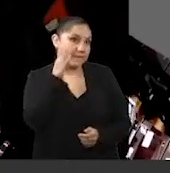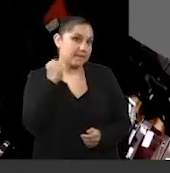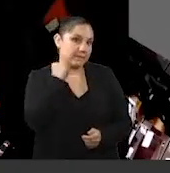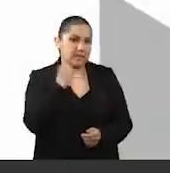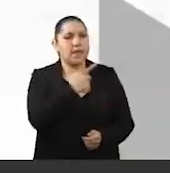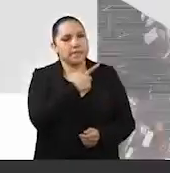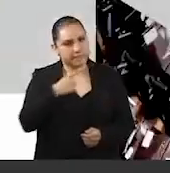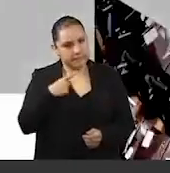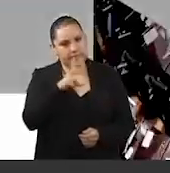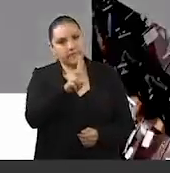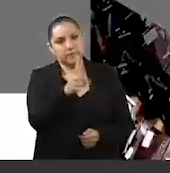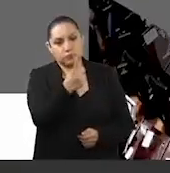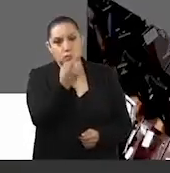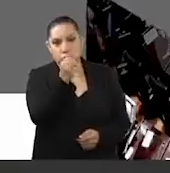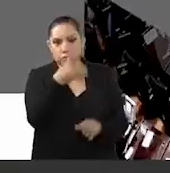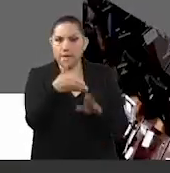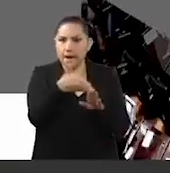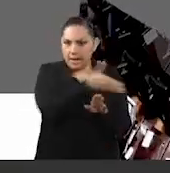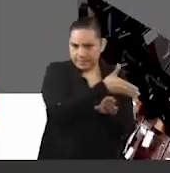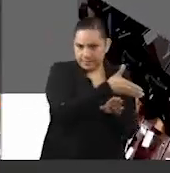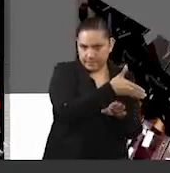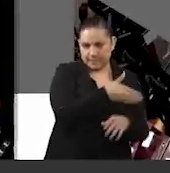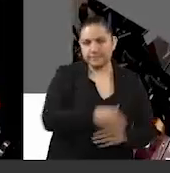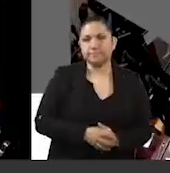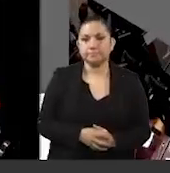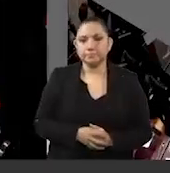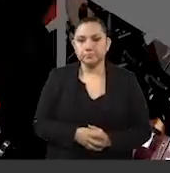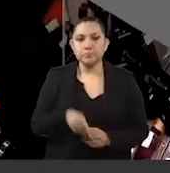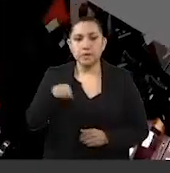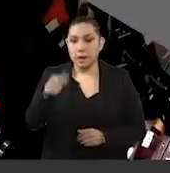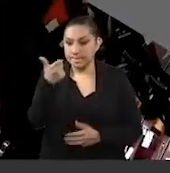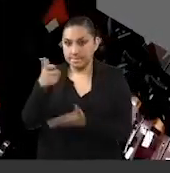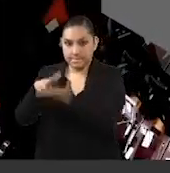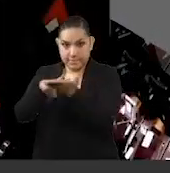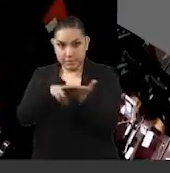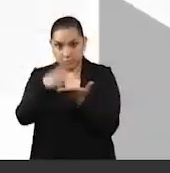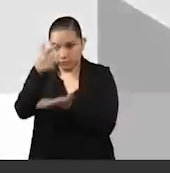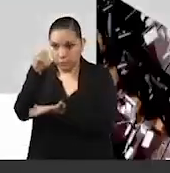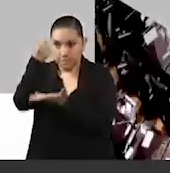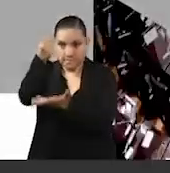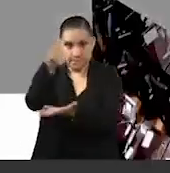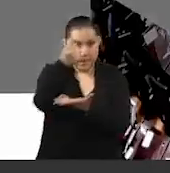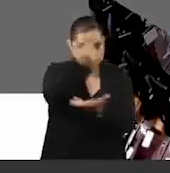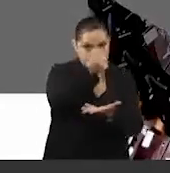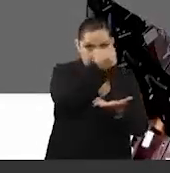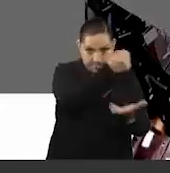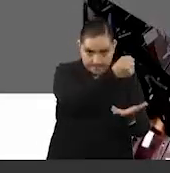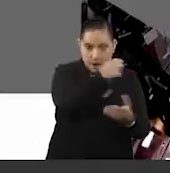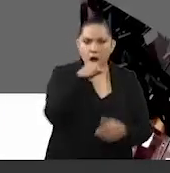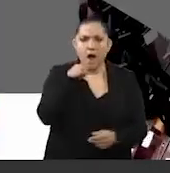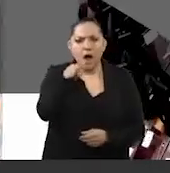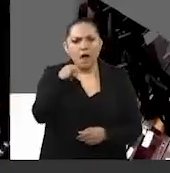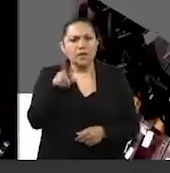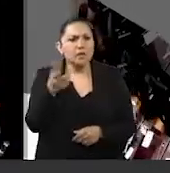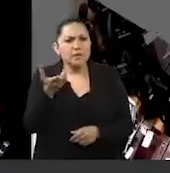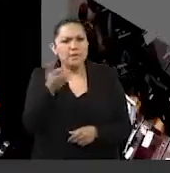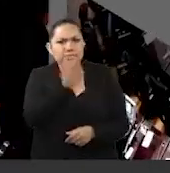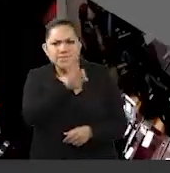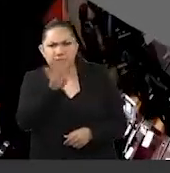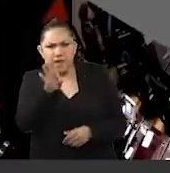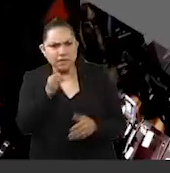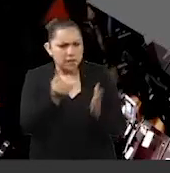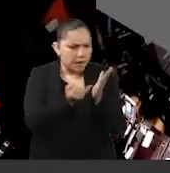este mismo mes de octubre. El presupuesto de ingresos de la Federación, vamos a revisar, el decreto